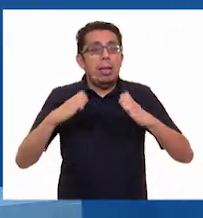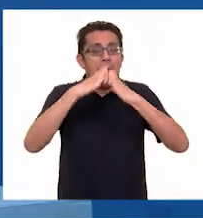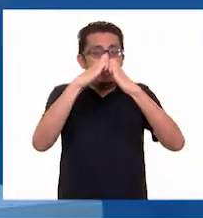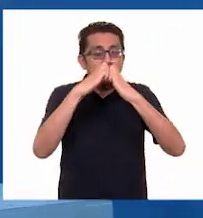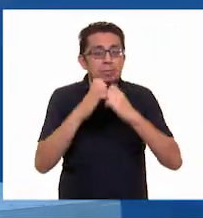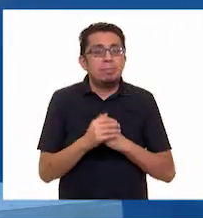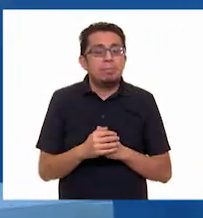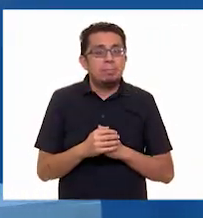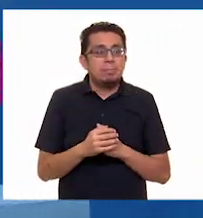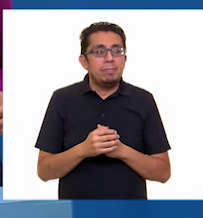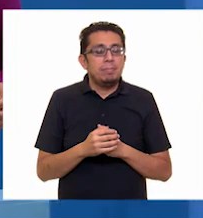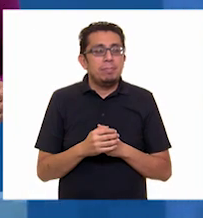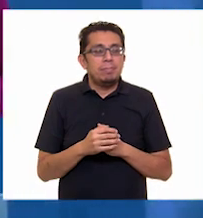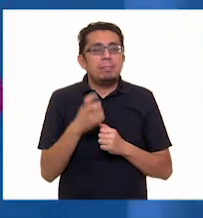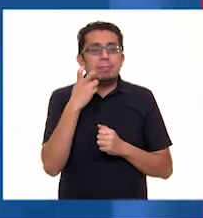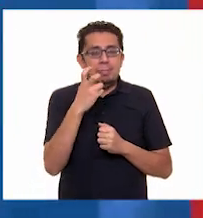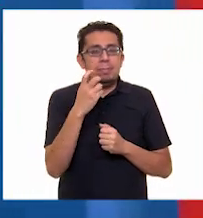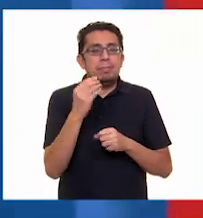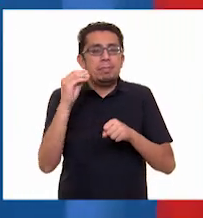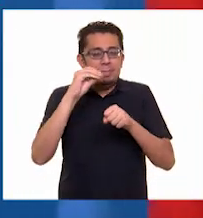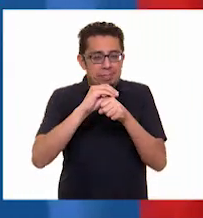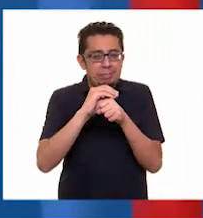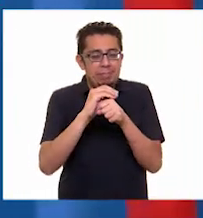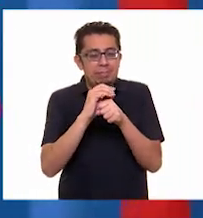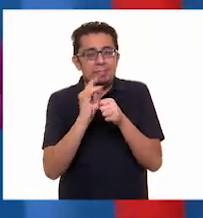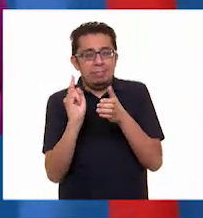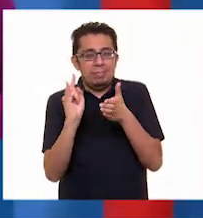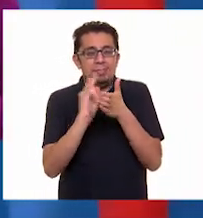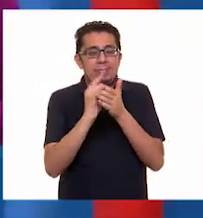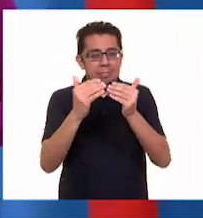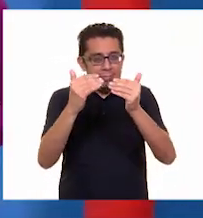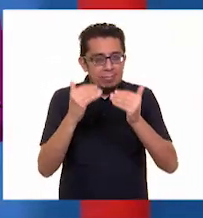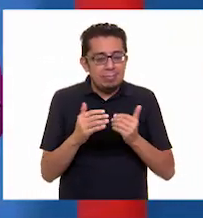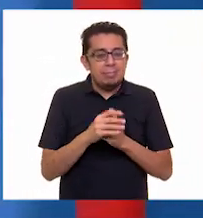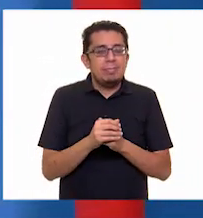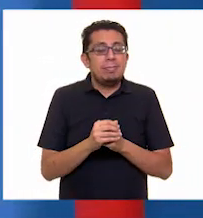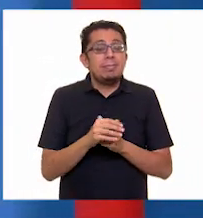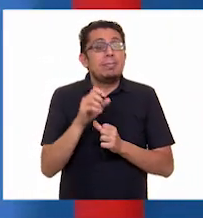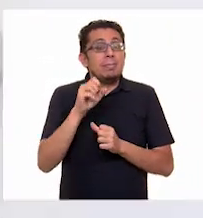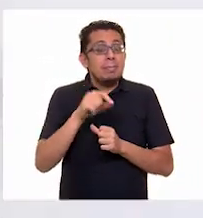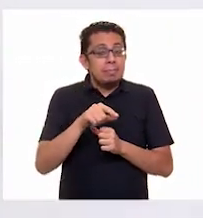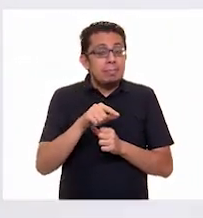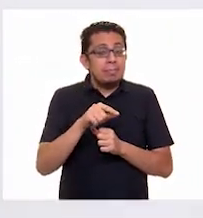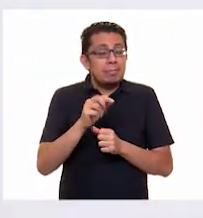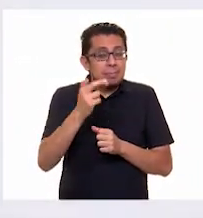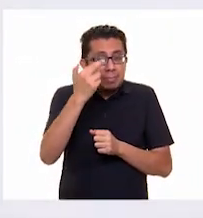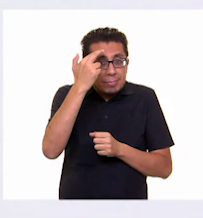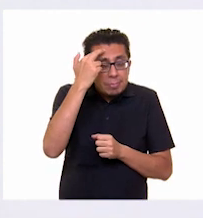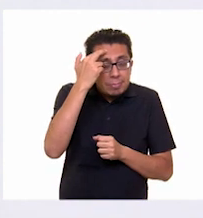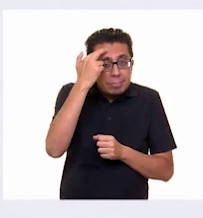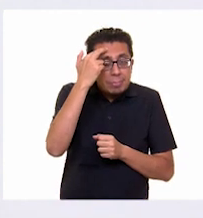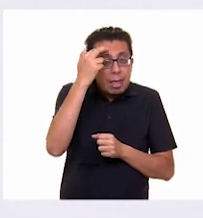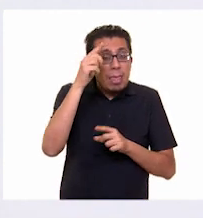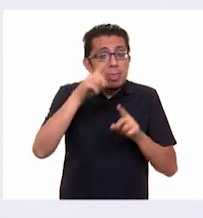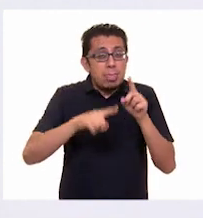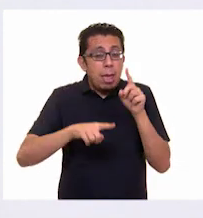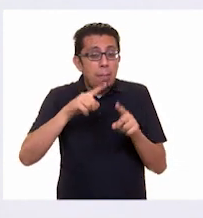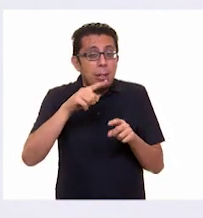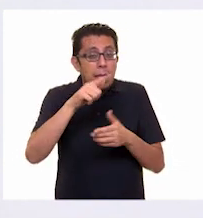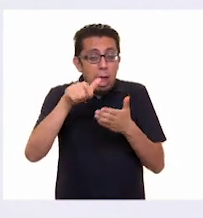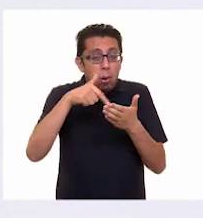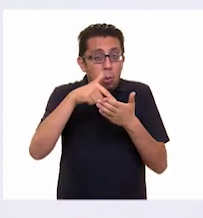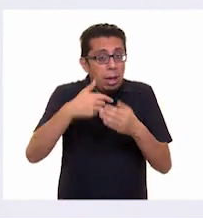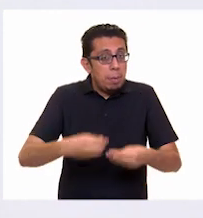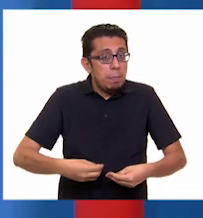abajo, tener presente los números de emergencia. Y tenemos que tener presente que de acuerdo con la localidad donde vivamos,